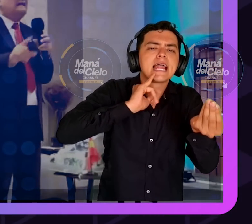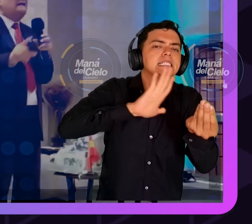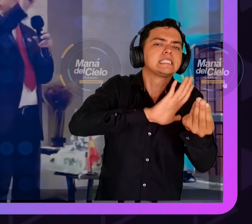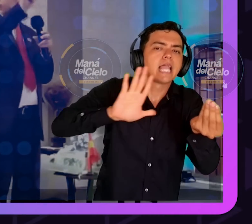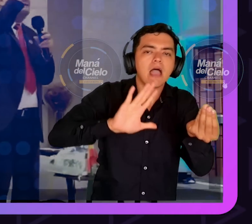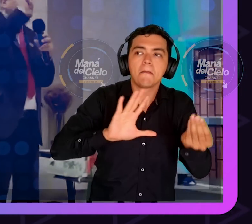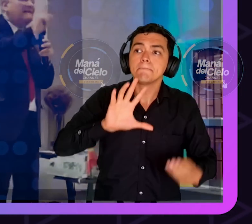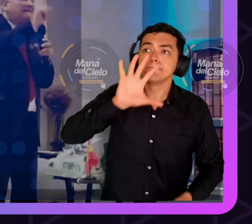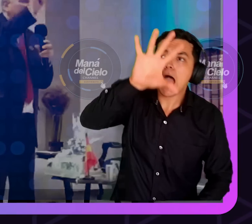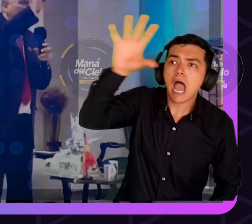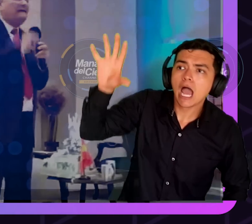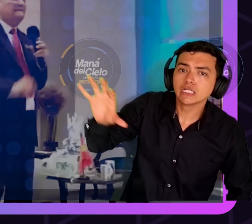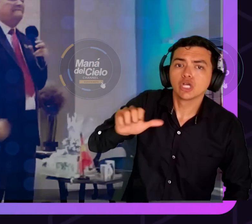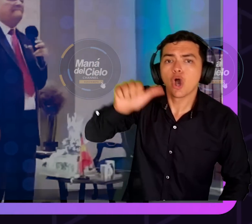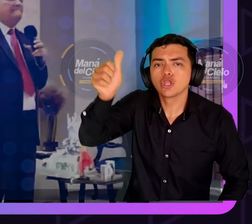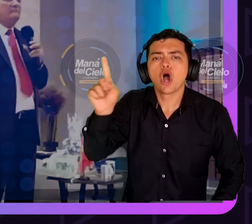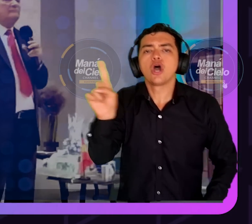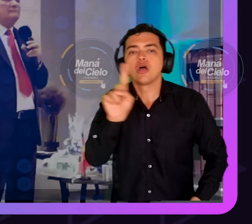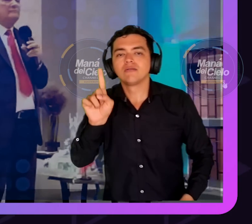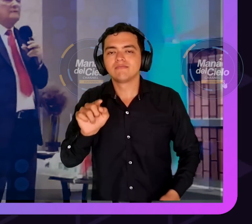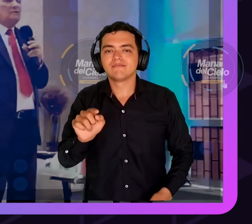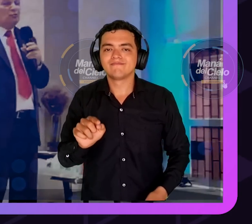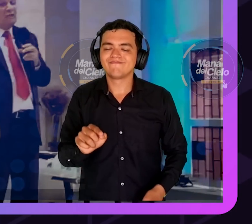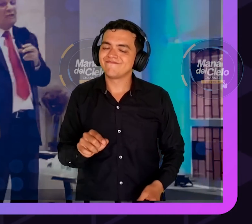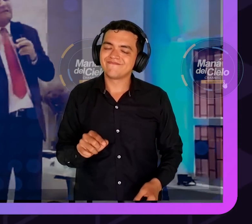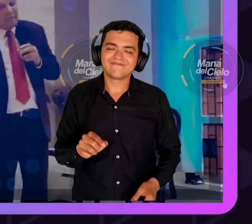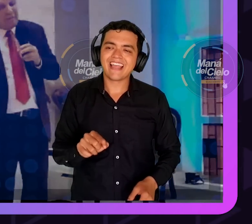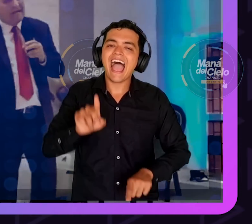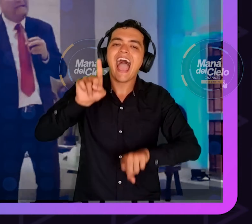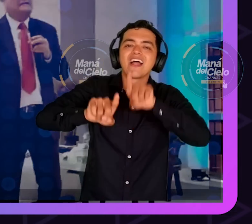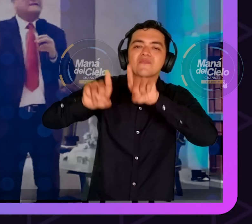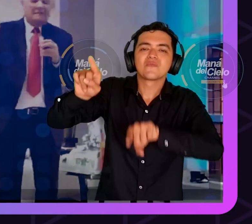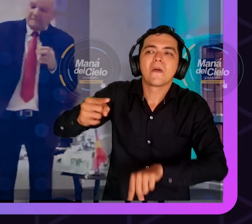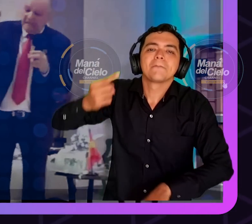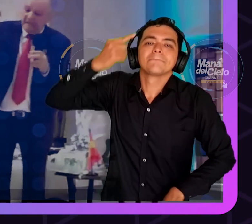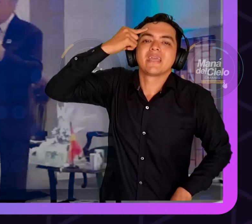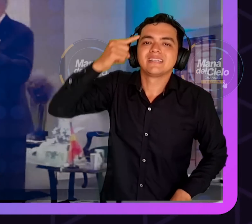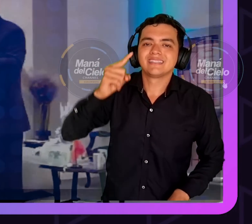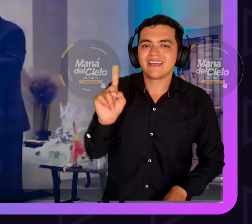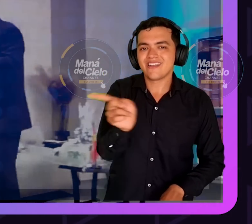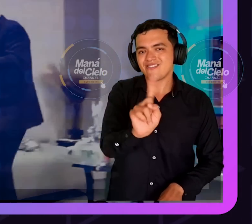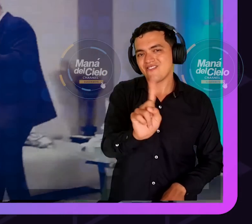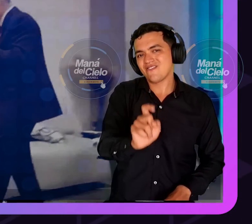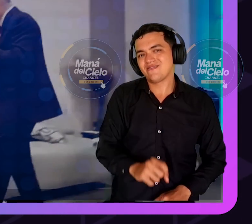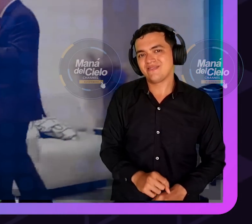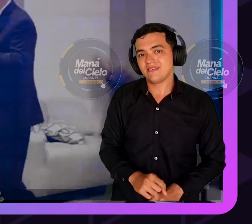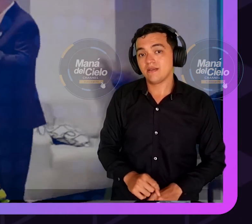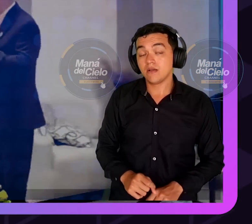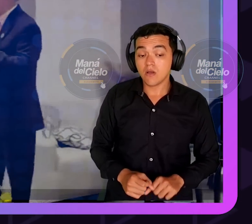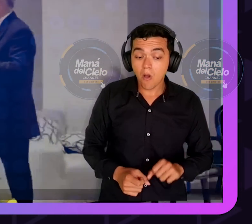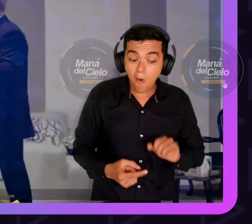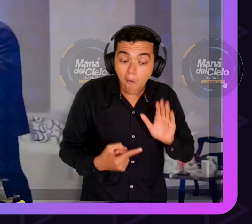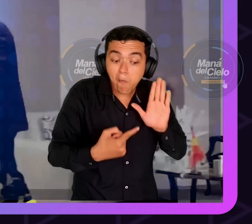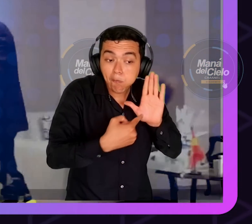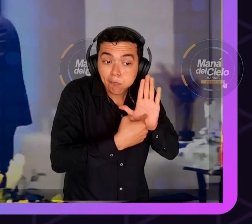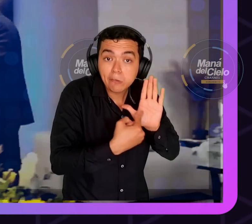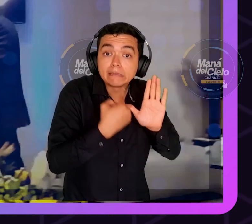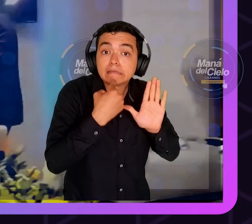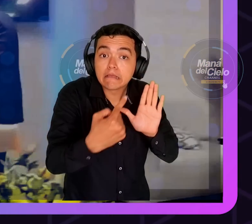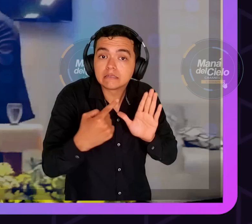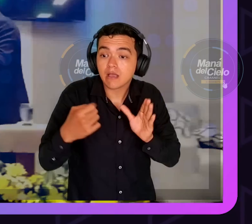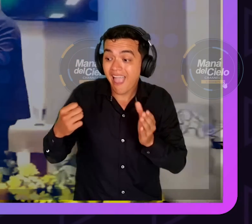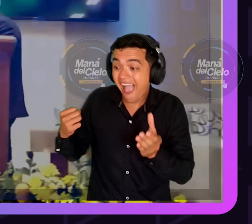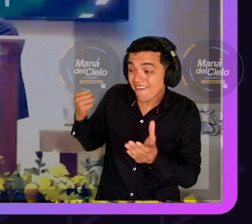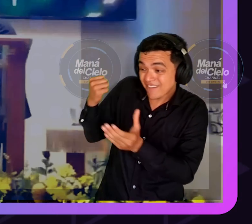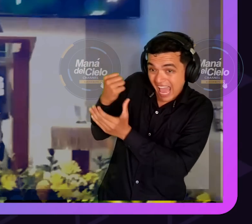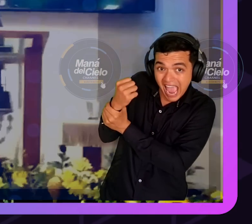para los descendientes de Abraham. Y tú tienes a Ismael y tienes a Esaú que no es Isaac y tienes a los hijos de